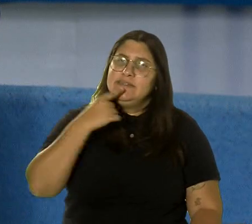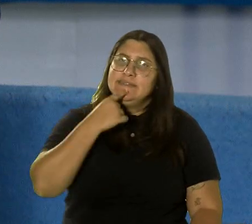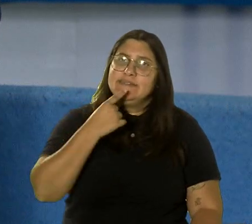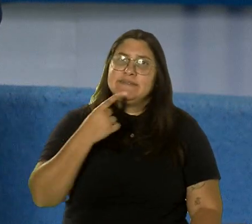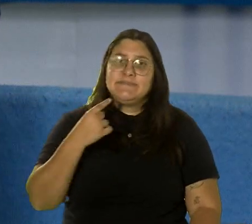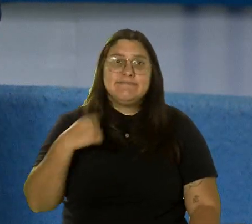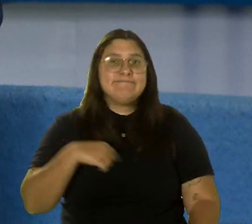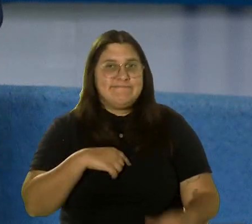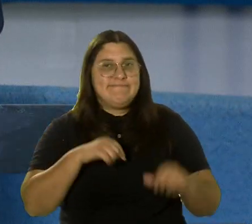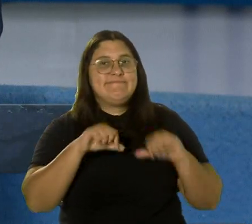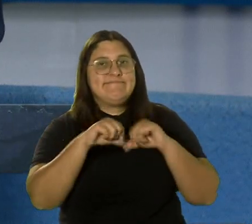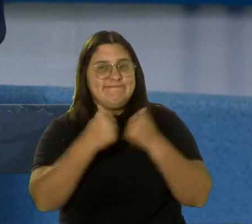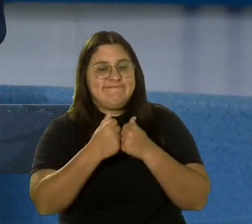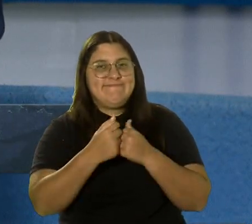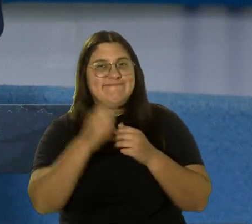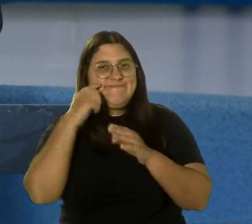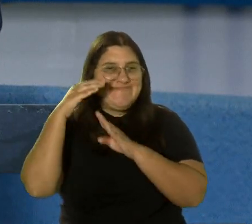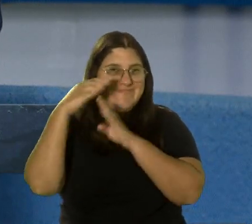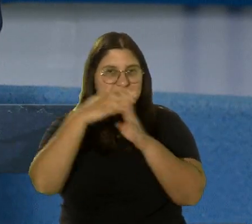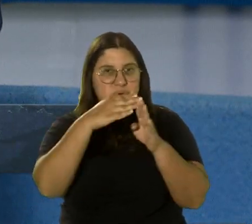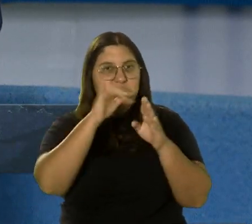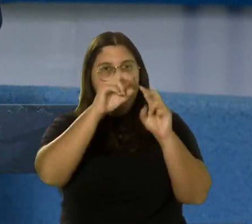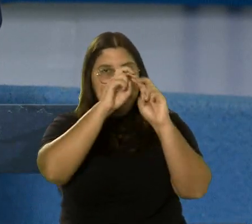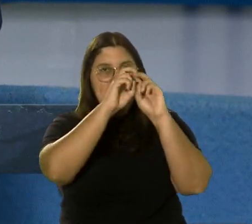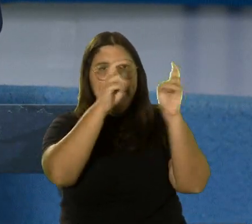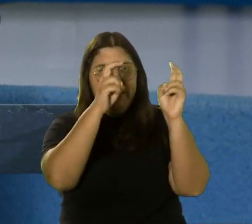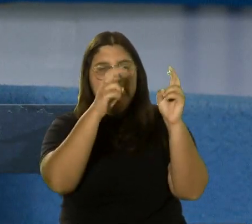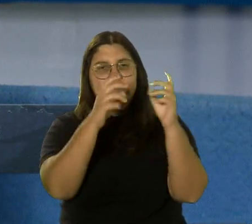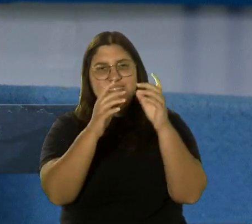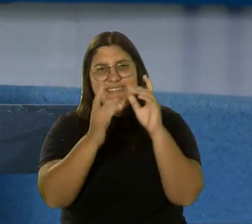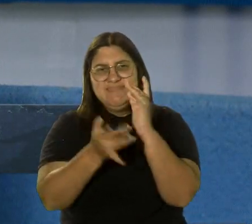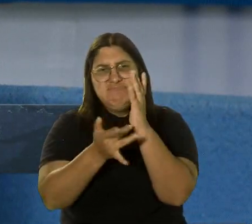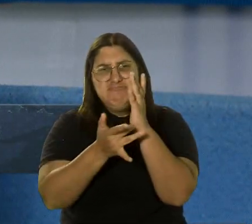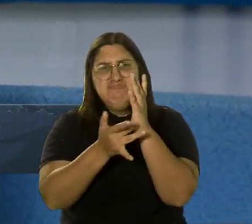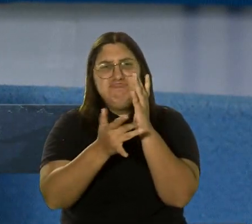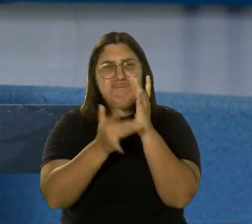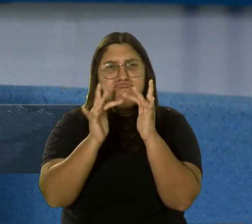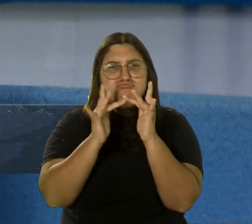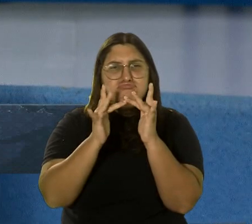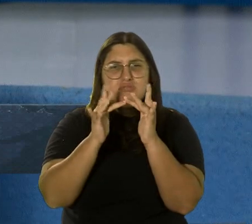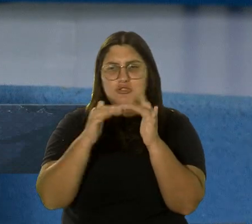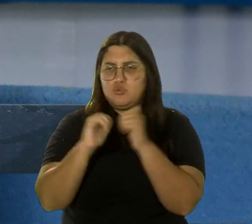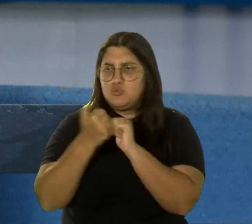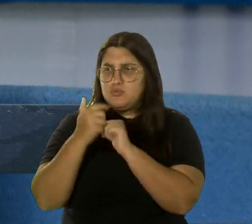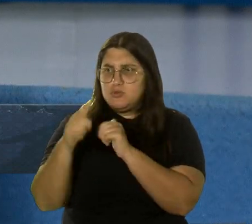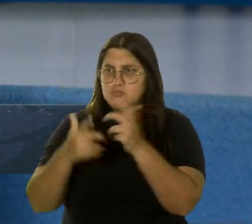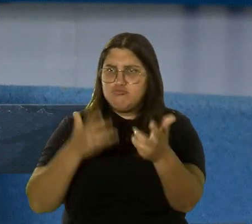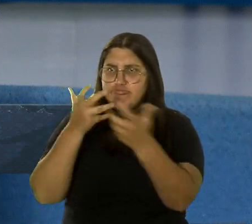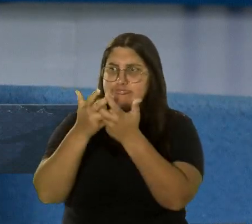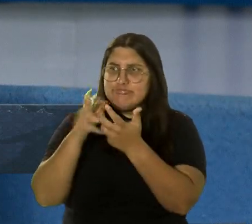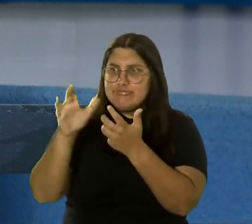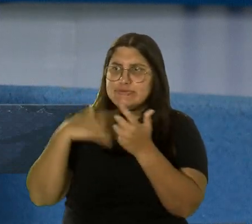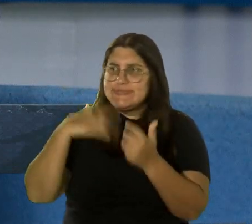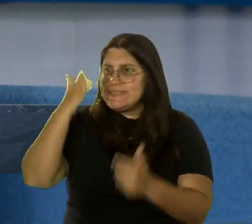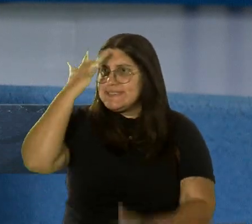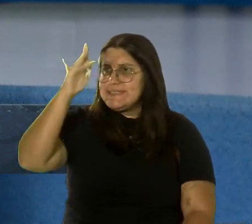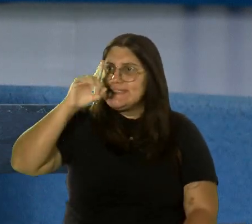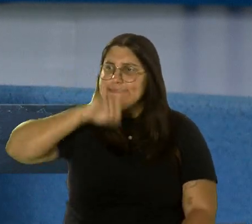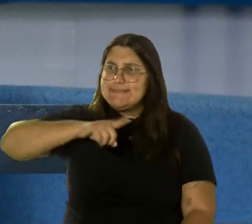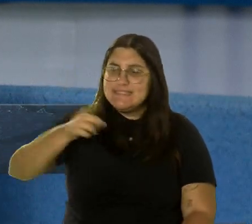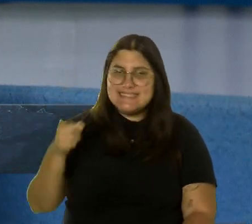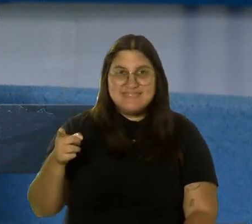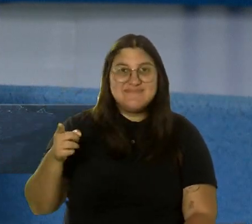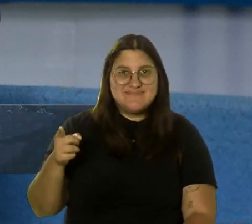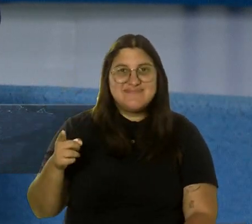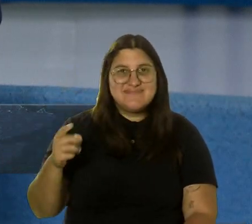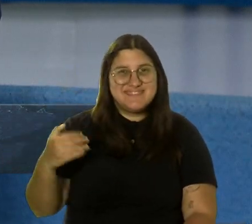que vamos a tener va dirigido en ese aspecto, ¿verdad? En la digitalización de tu negocio, cómo maximizar la inteligencia artificial y las herramientas que